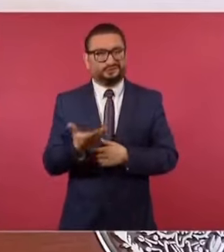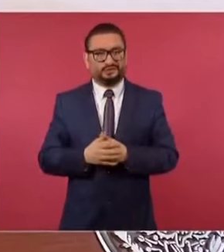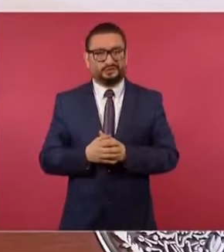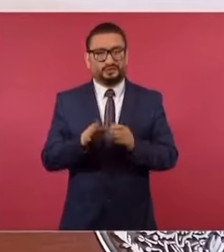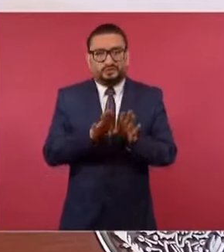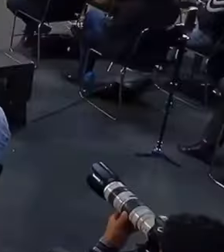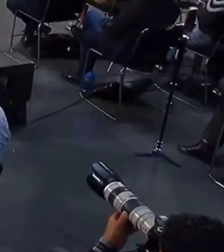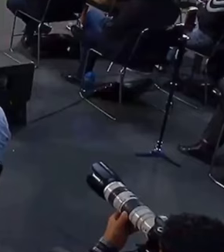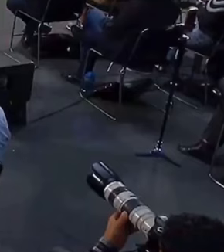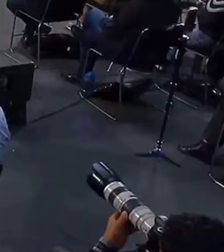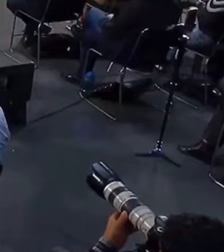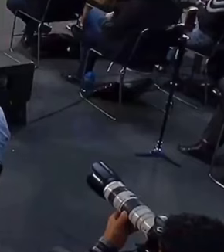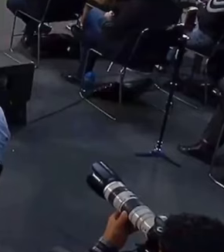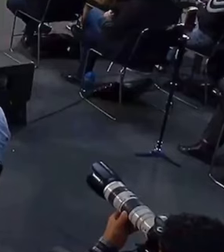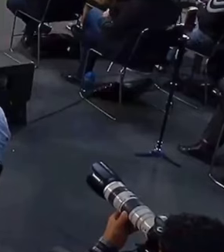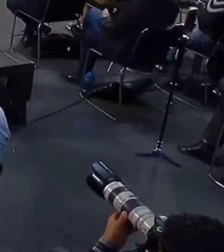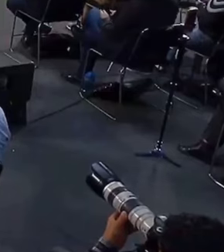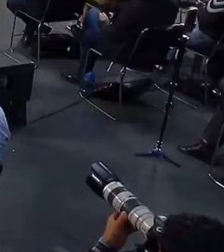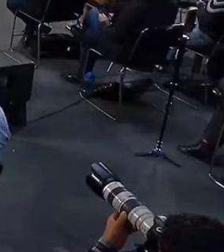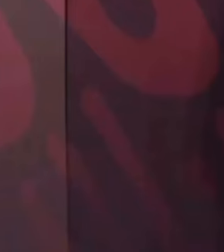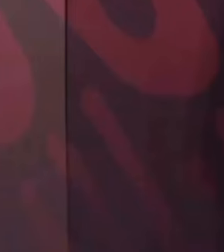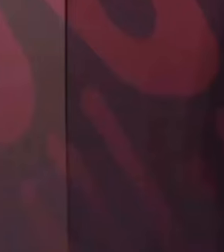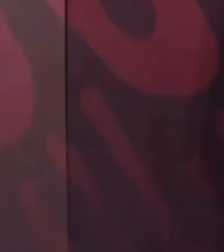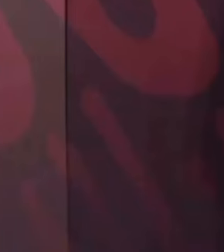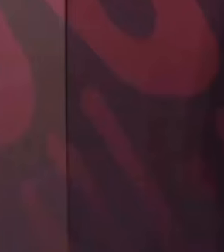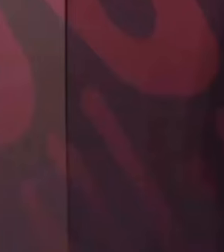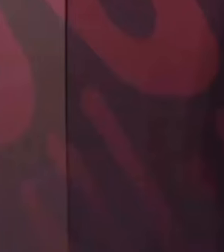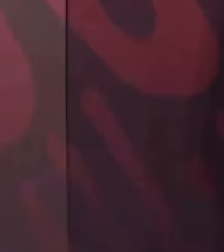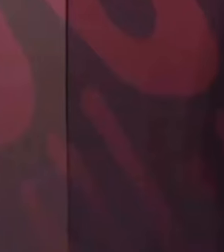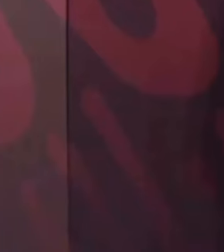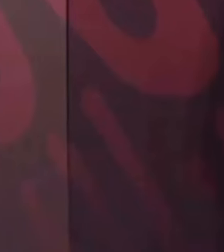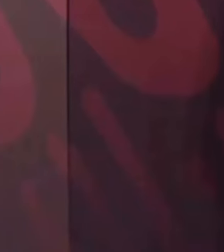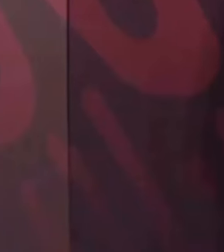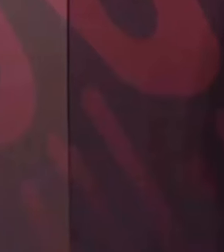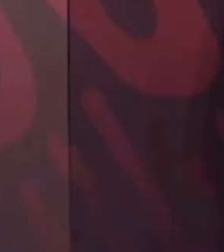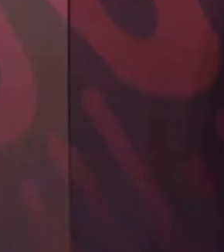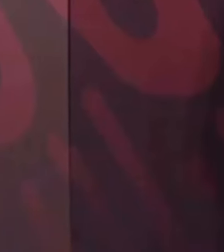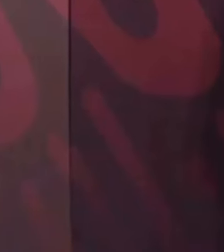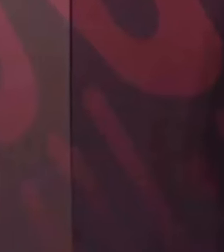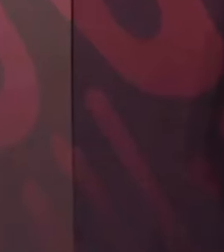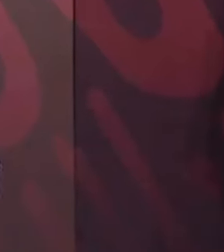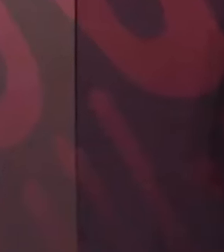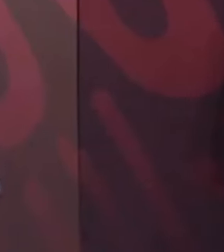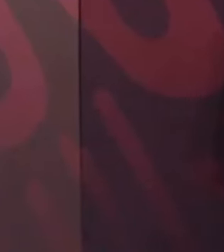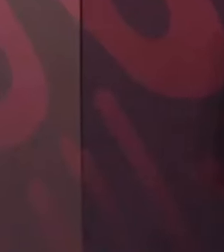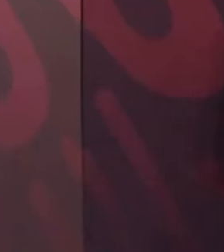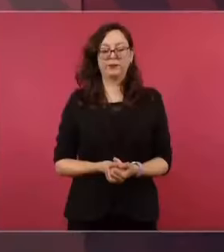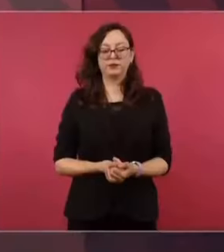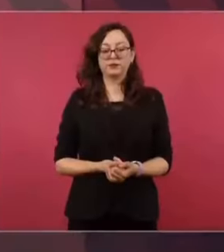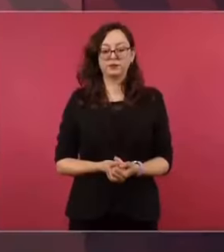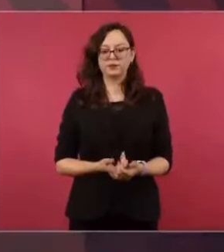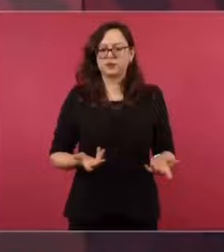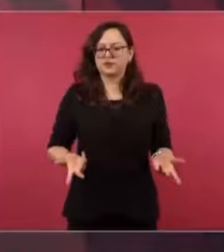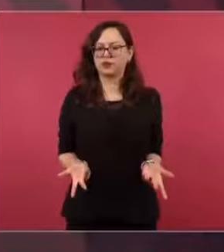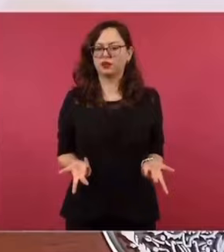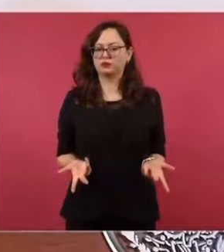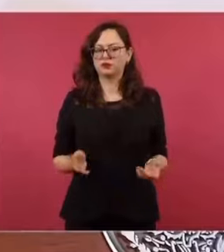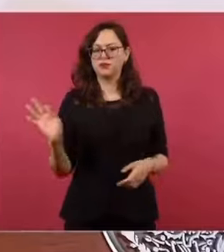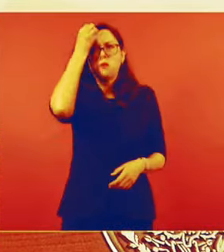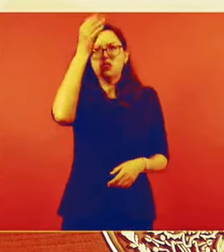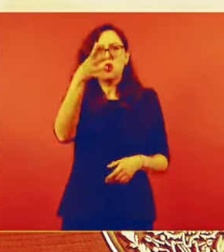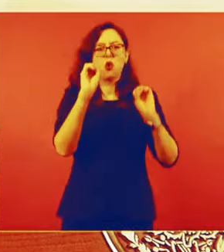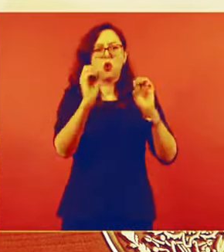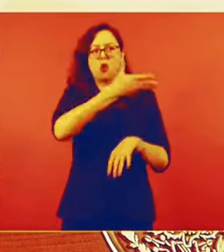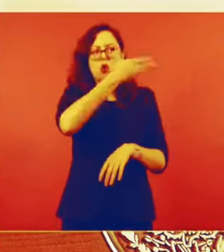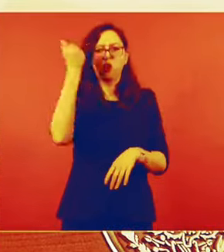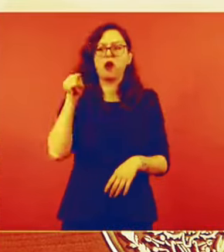No conocen al pueblo. ¿Qué? ¿Se les olvidó que hemos invertido, porque no es un gasto, es una inversión,